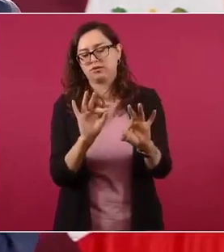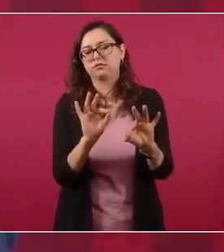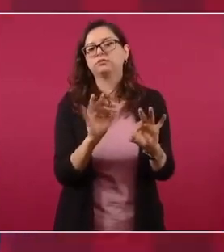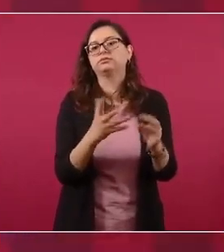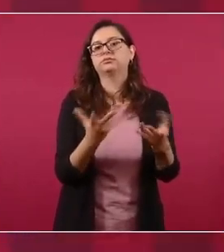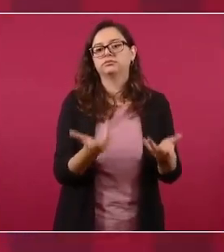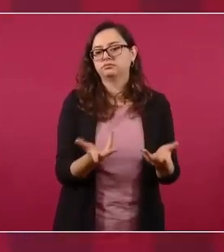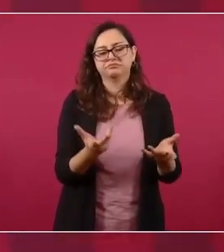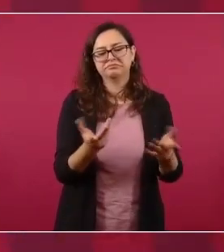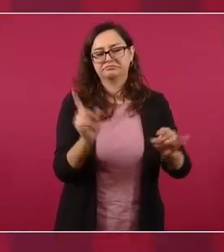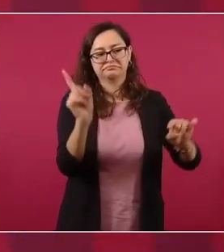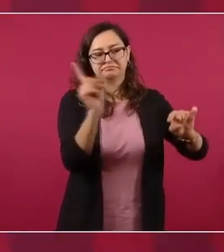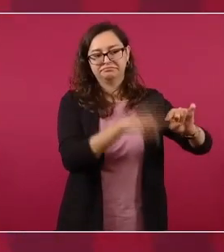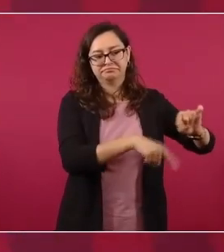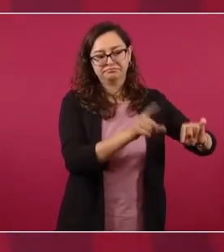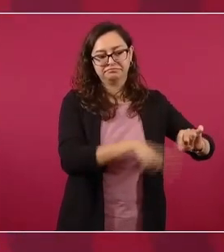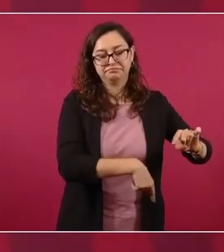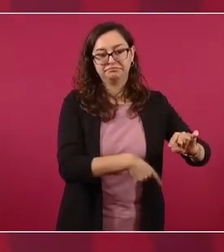300,